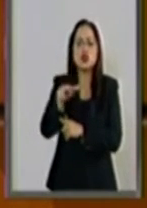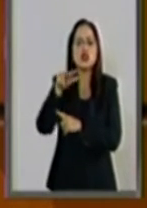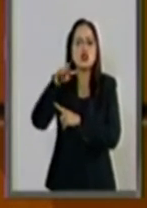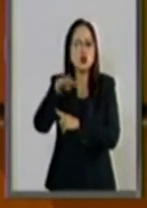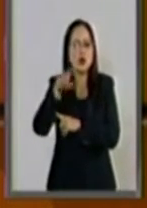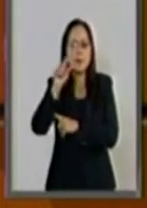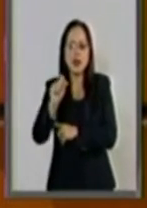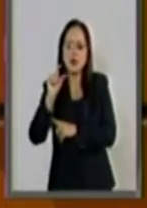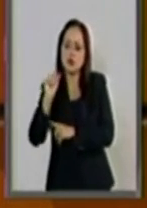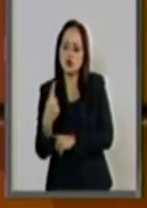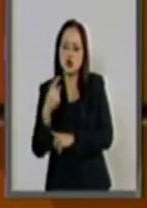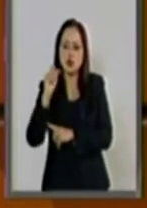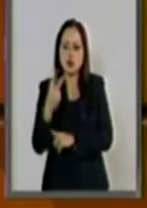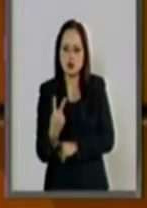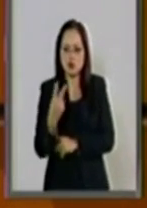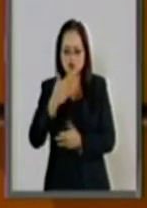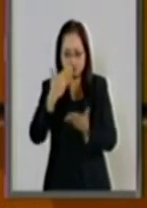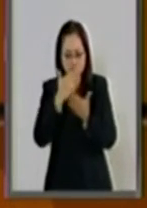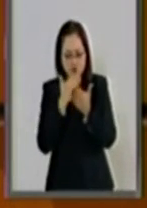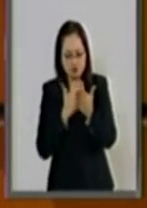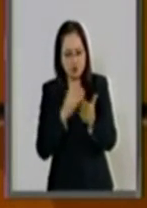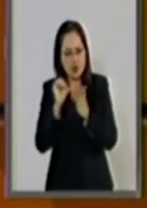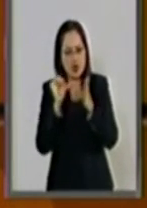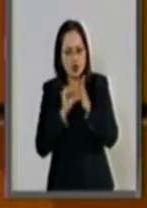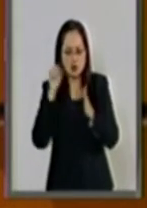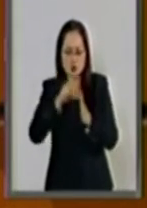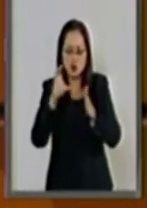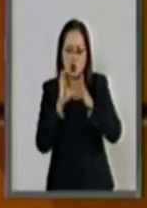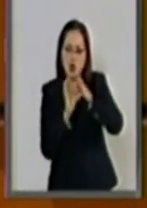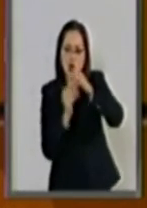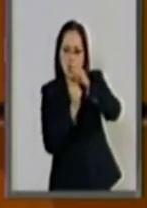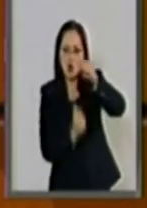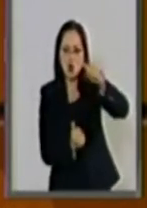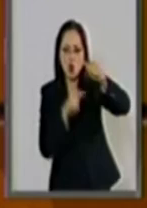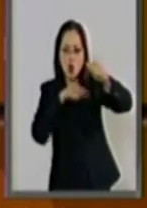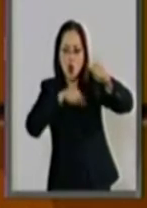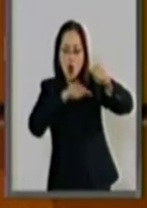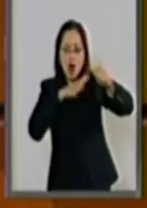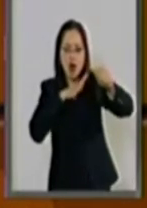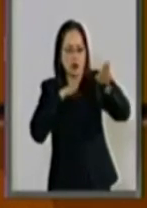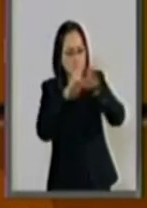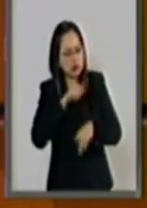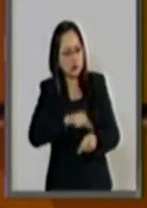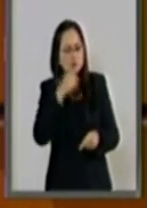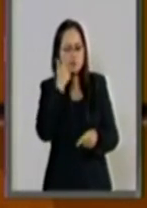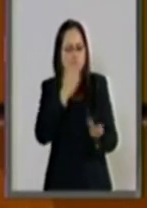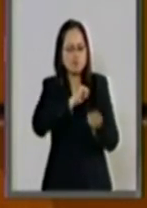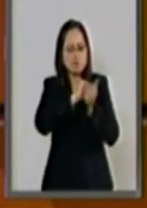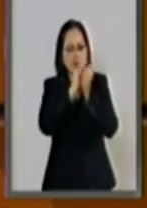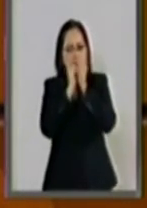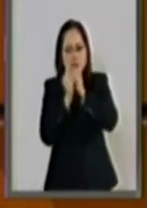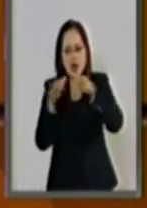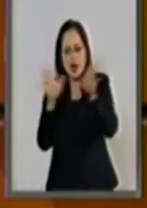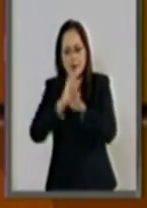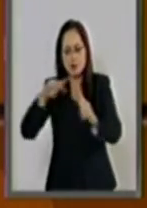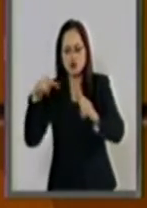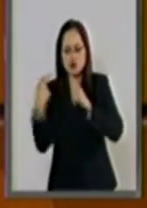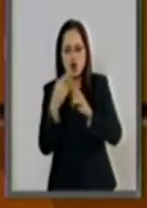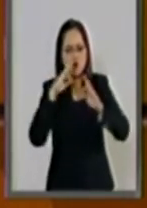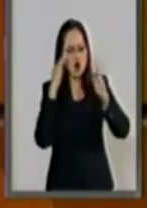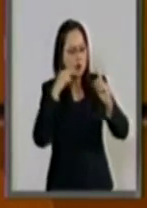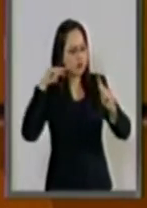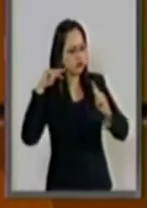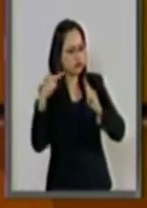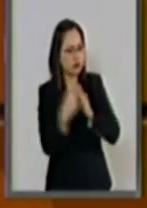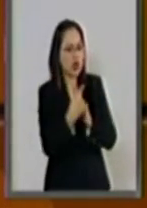19, 20, 21 y 22, todos de la Constitución, buscando transitar, cambiar un paradigma que